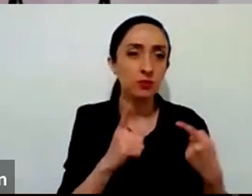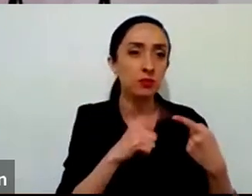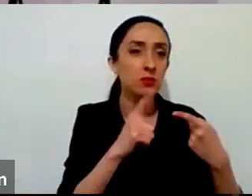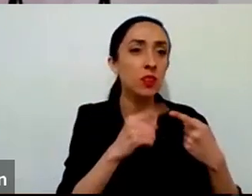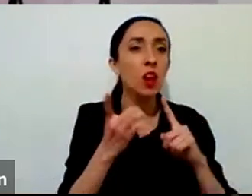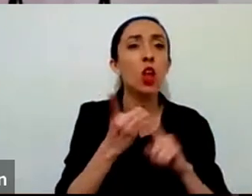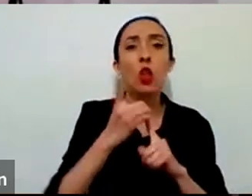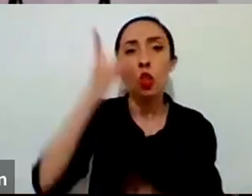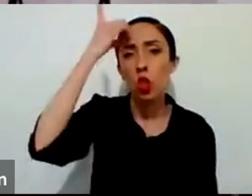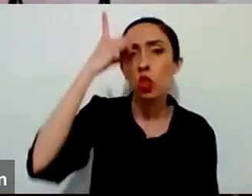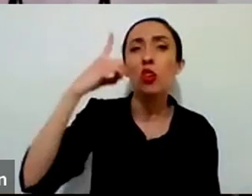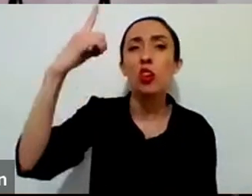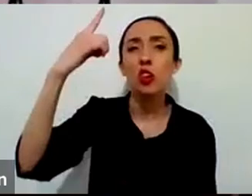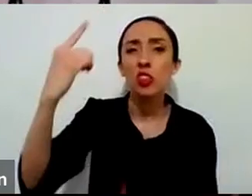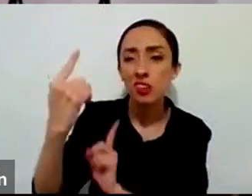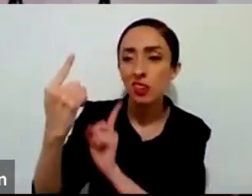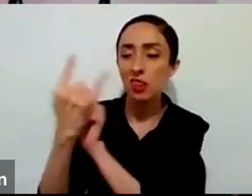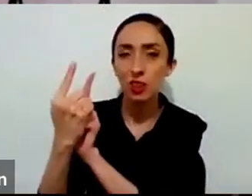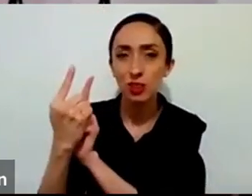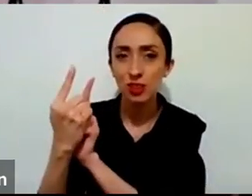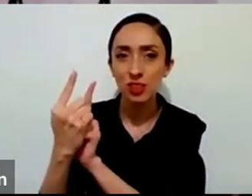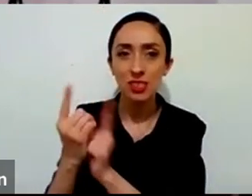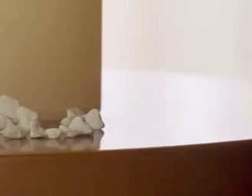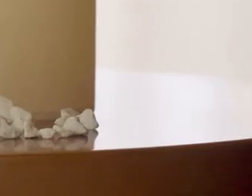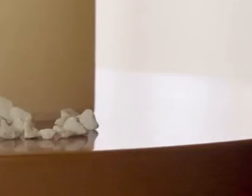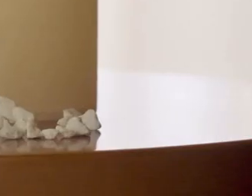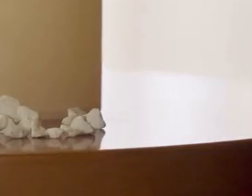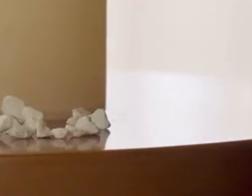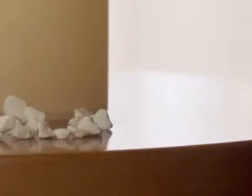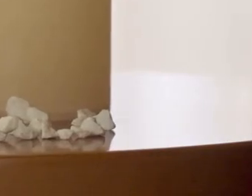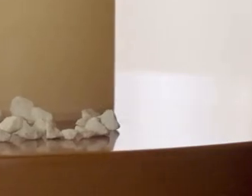segundo ¿en dónde necesito a Dios en mi vida hoy?